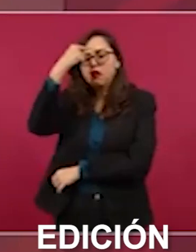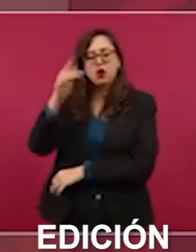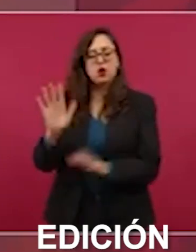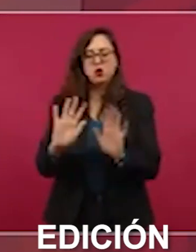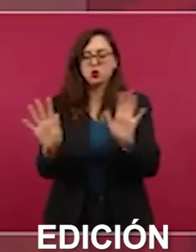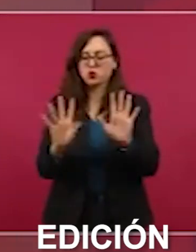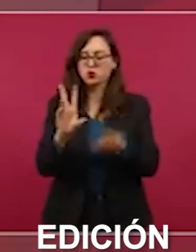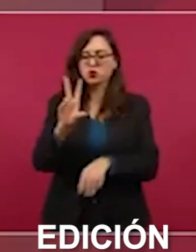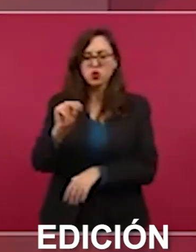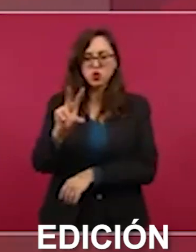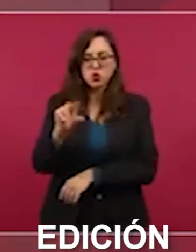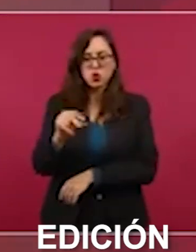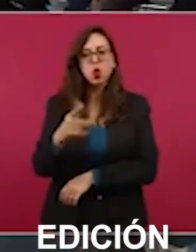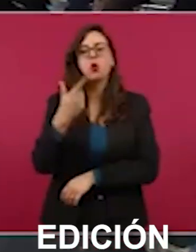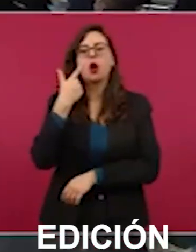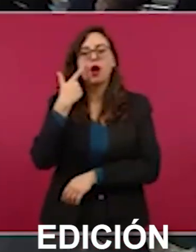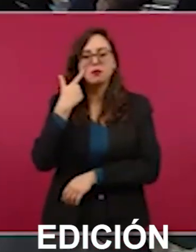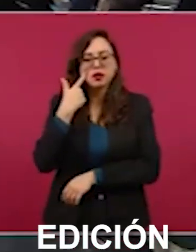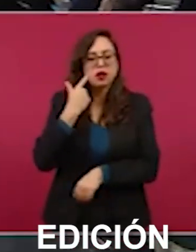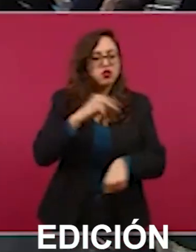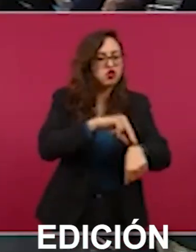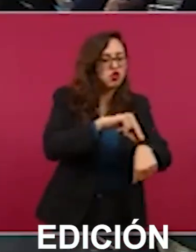a que las agencias